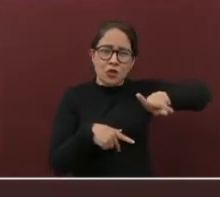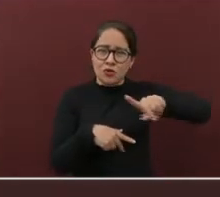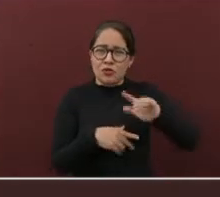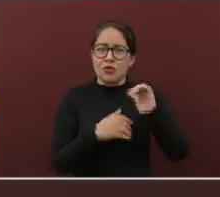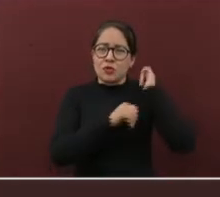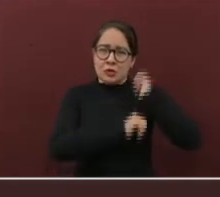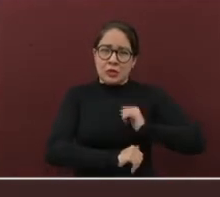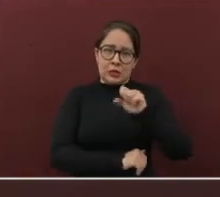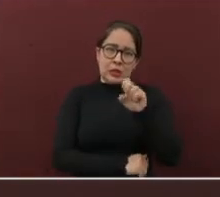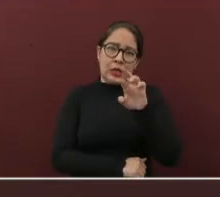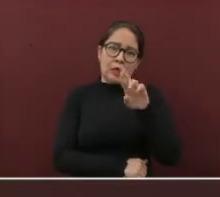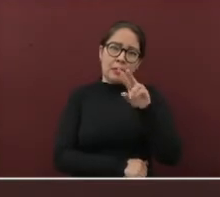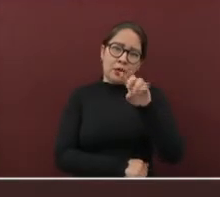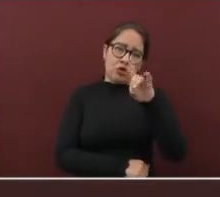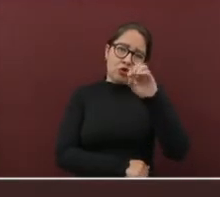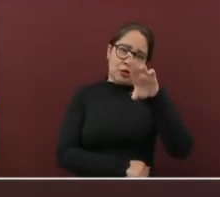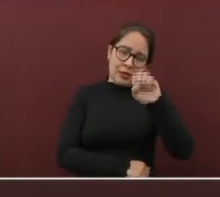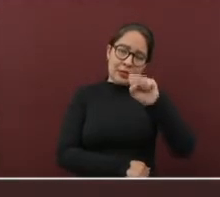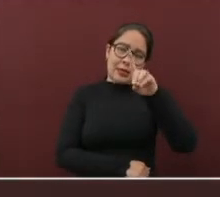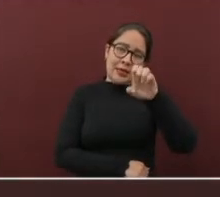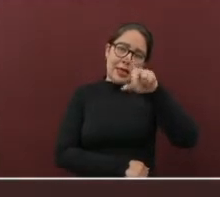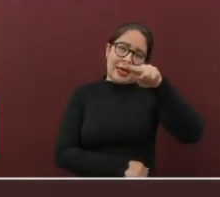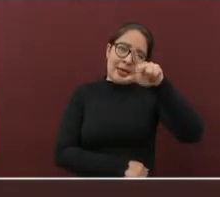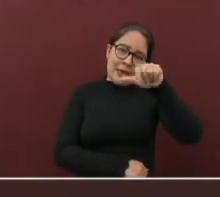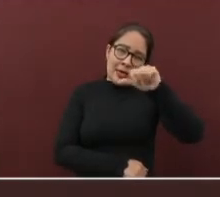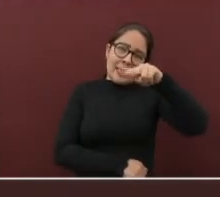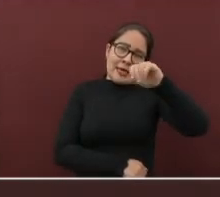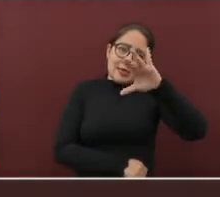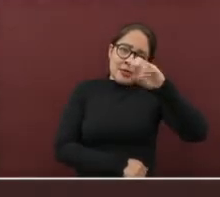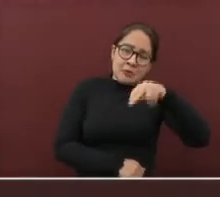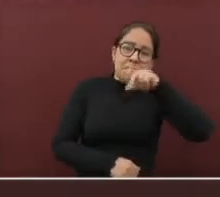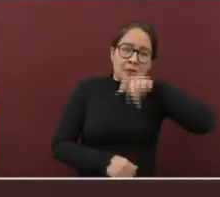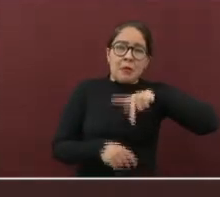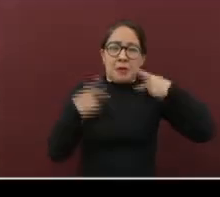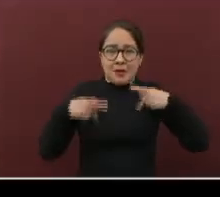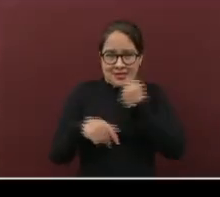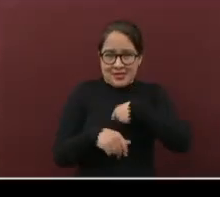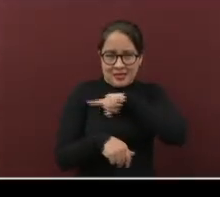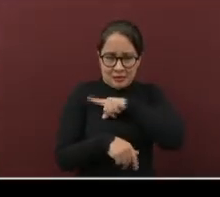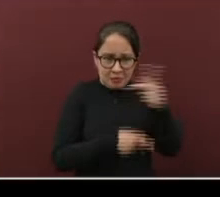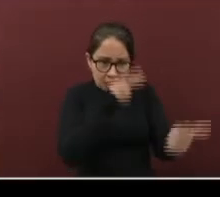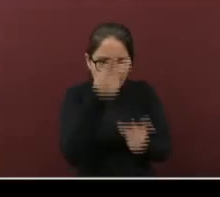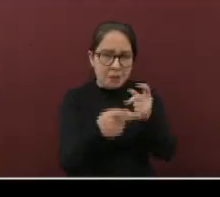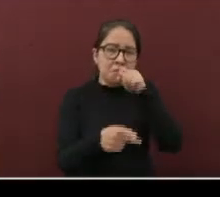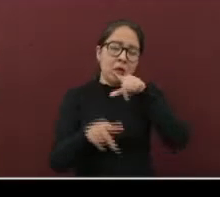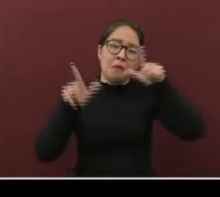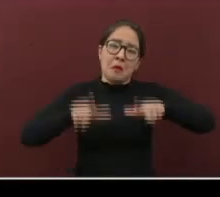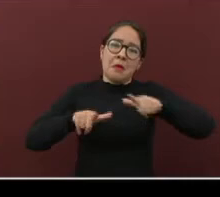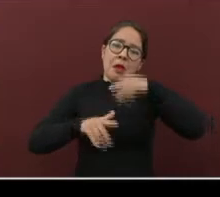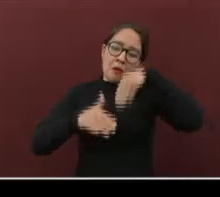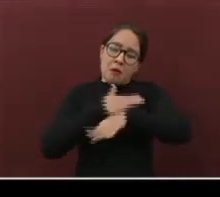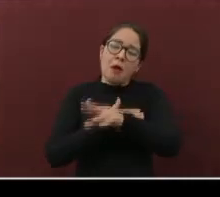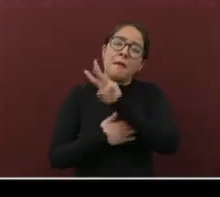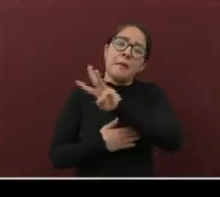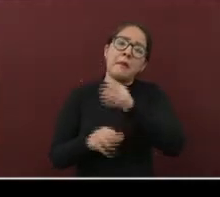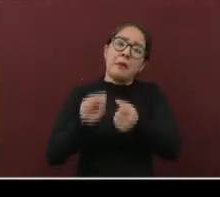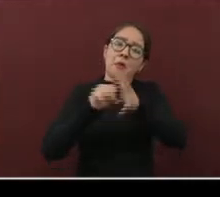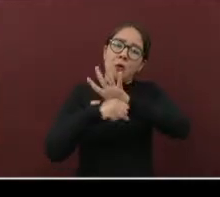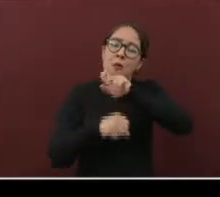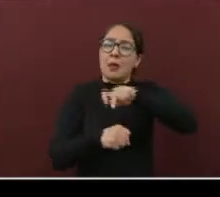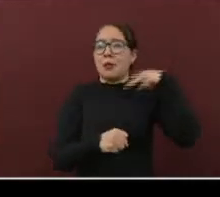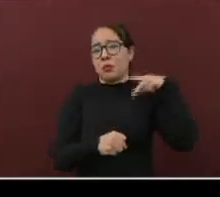personal de salud. Además, pueden visitar la página coronavirus.veracruz.gov